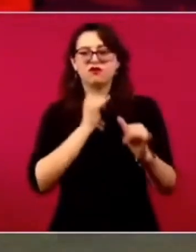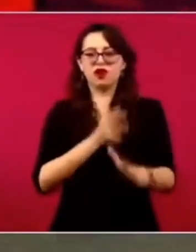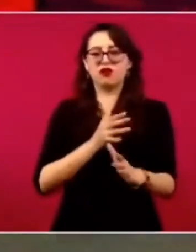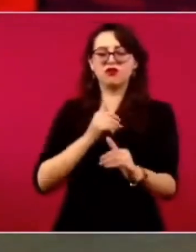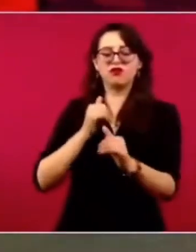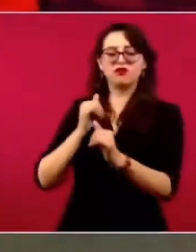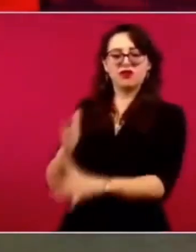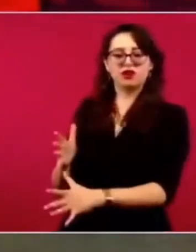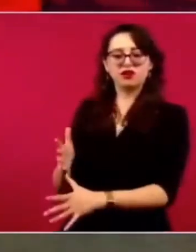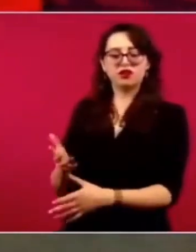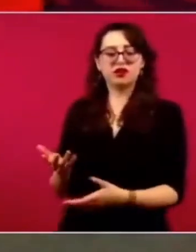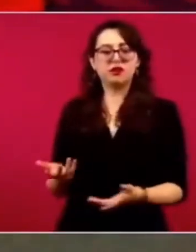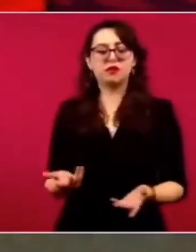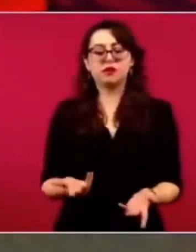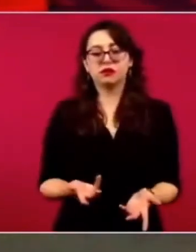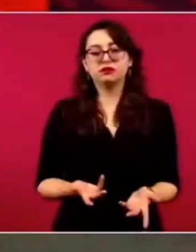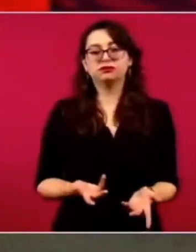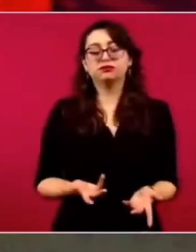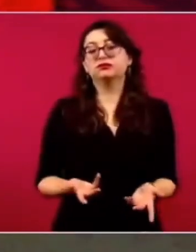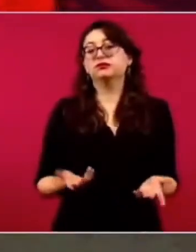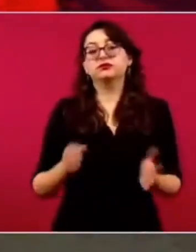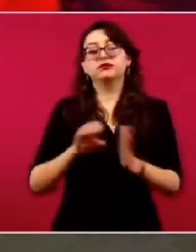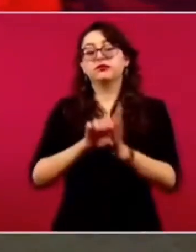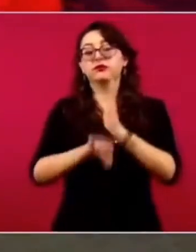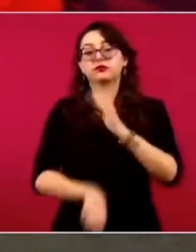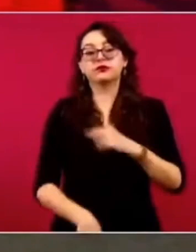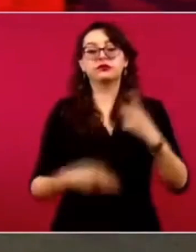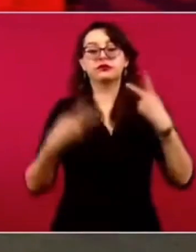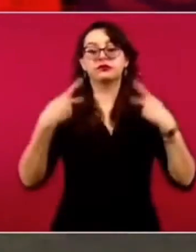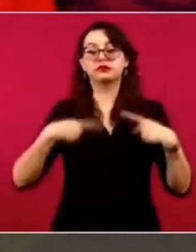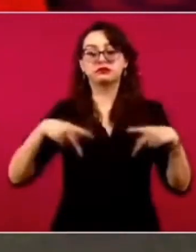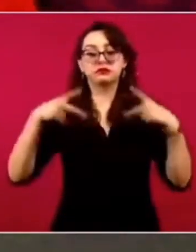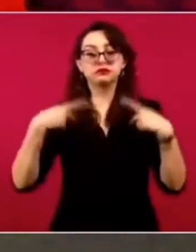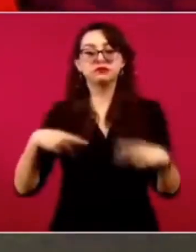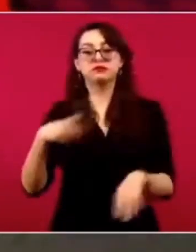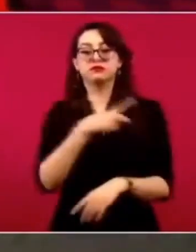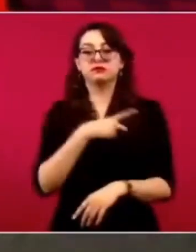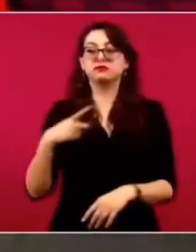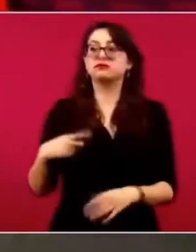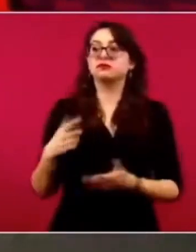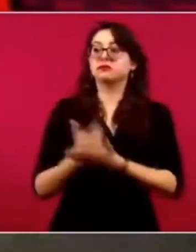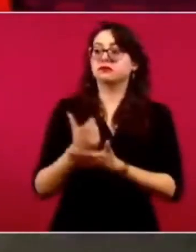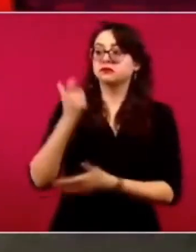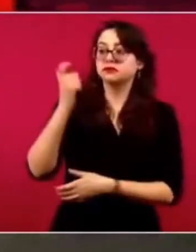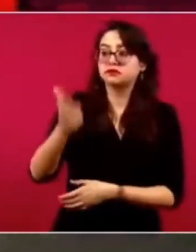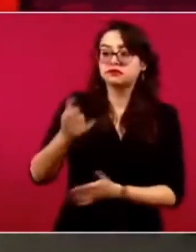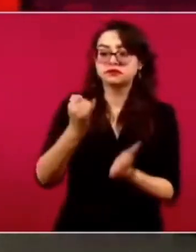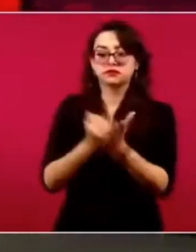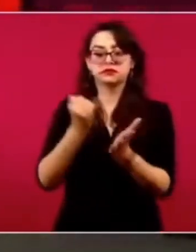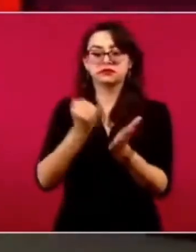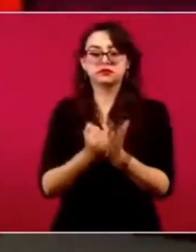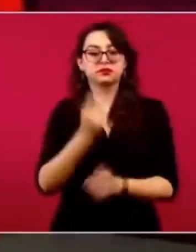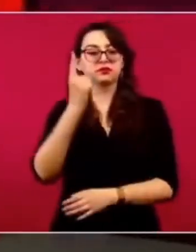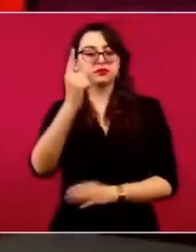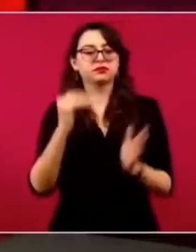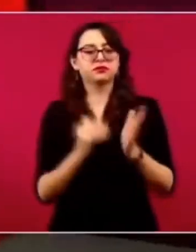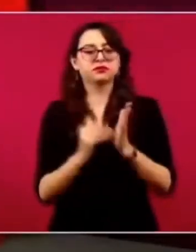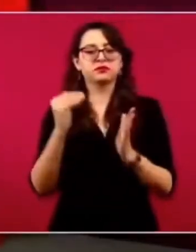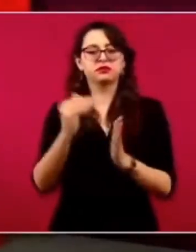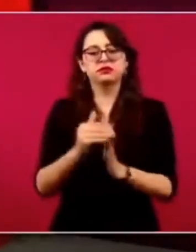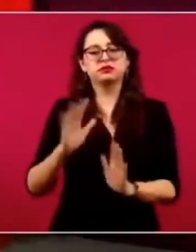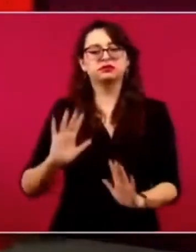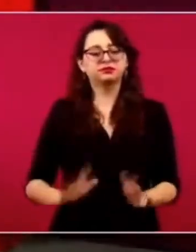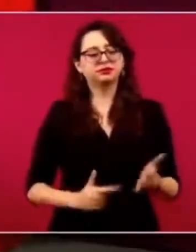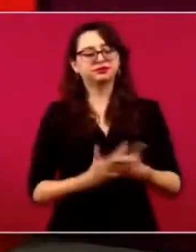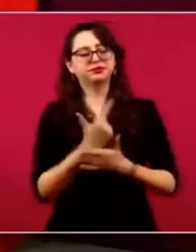Si alguien tenía que pagar un millón de pesos impuesto, le decían, me vas a dar 100 mil